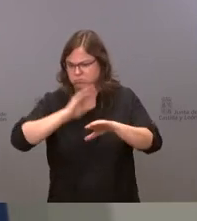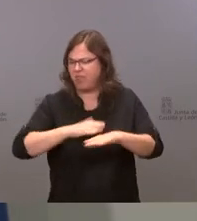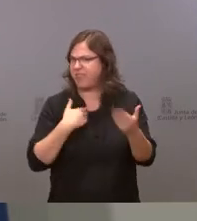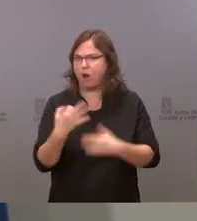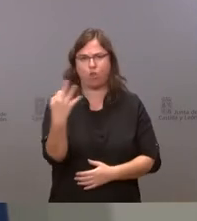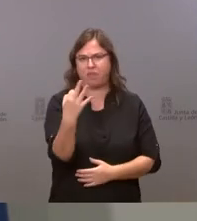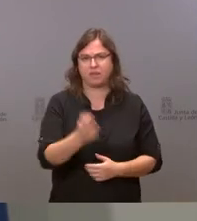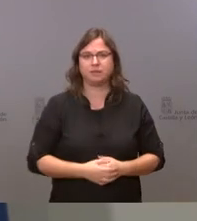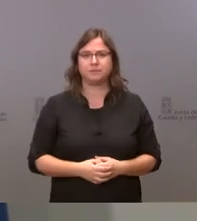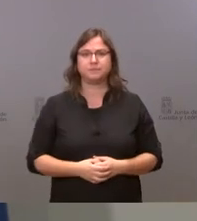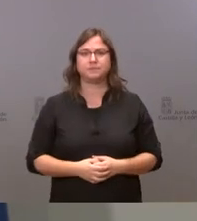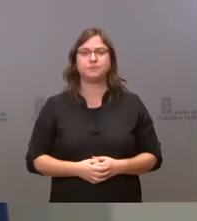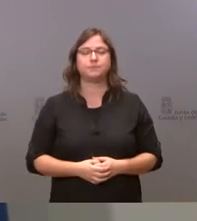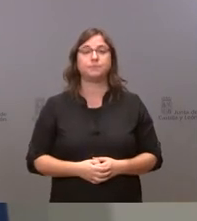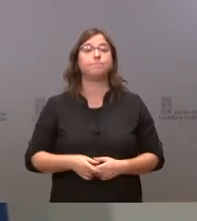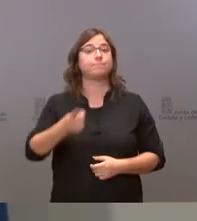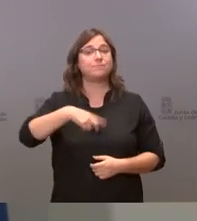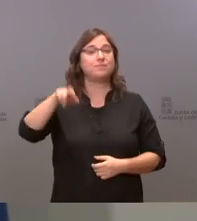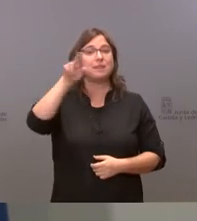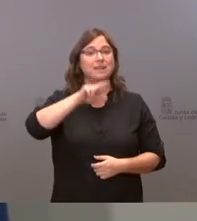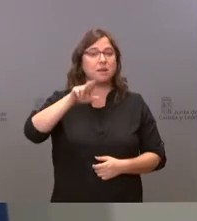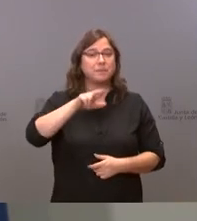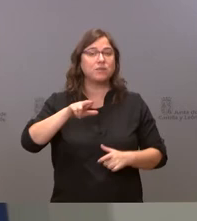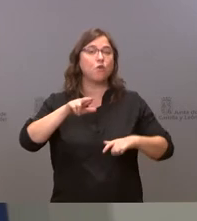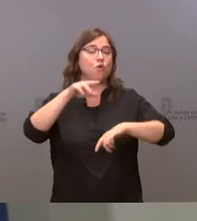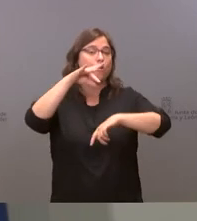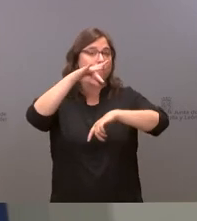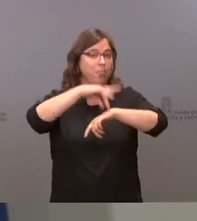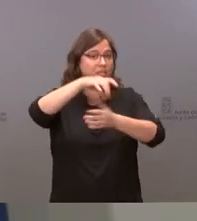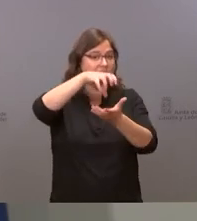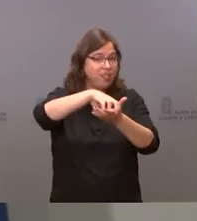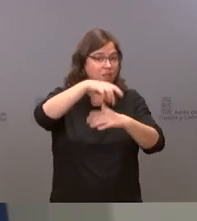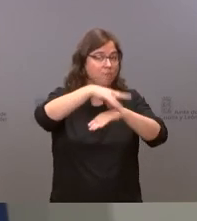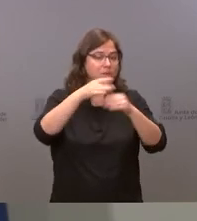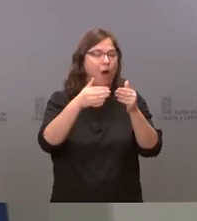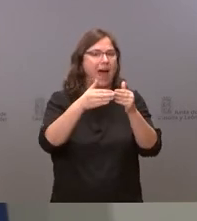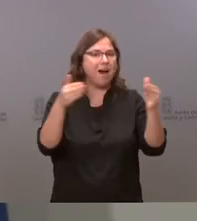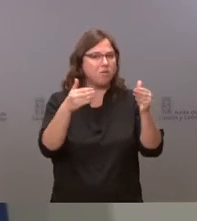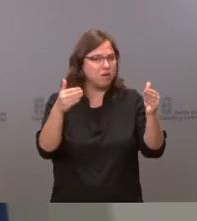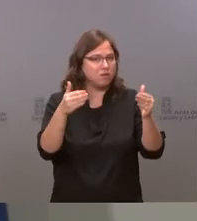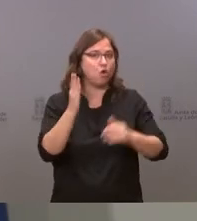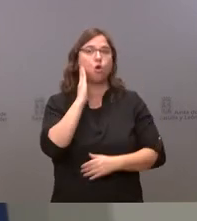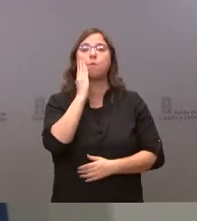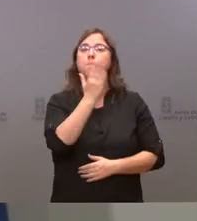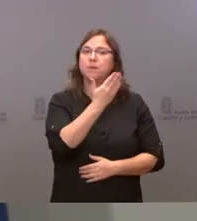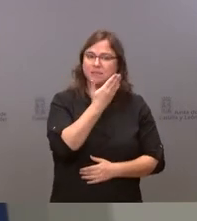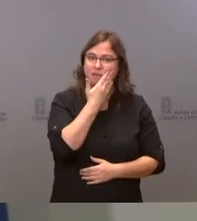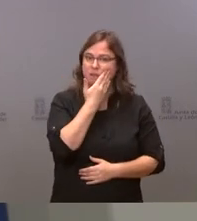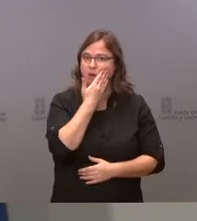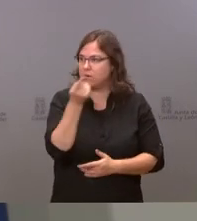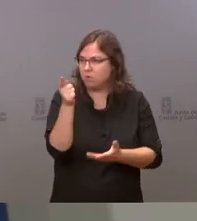insisto que los consultorios están abiertos la actividad presencial ha vuelto